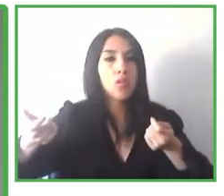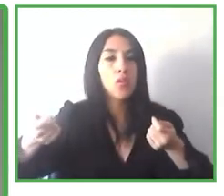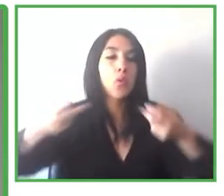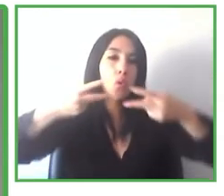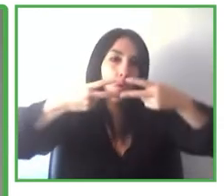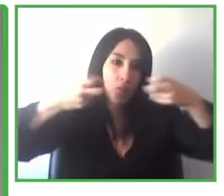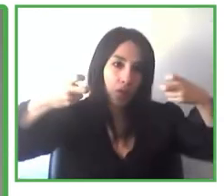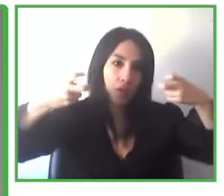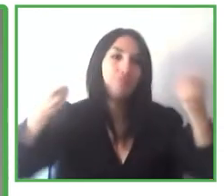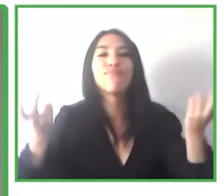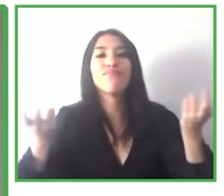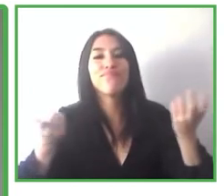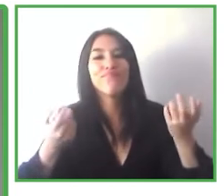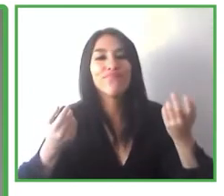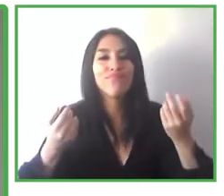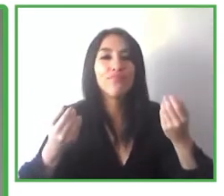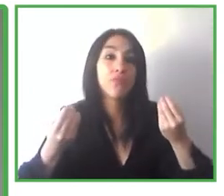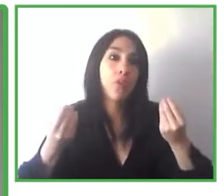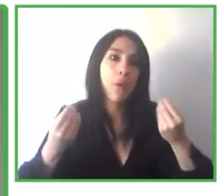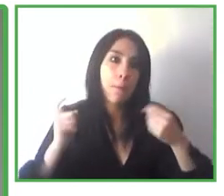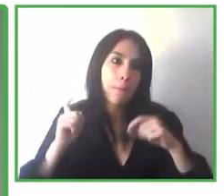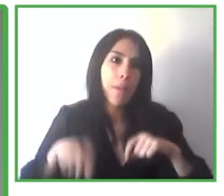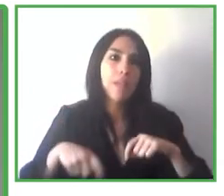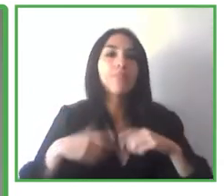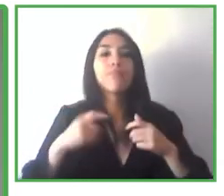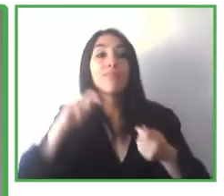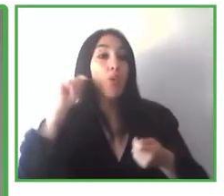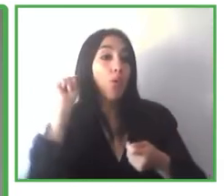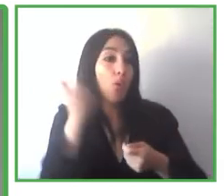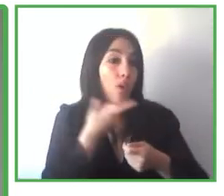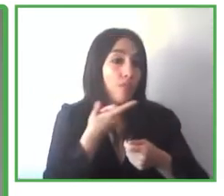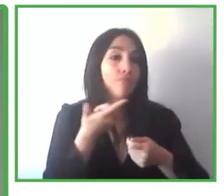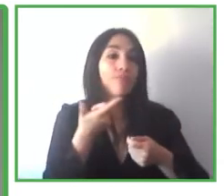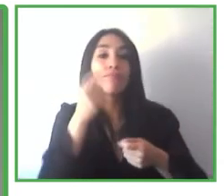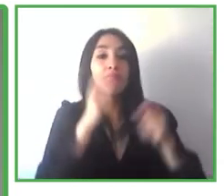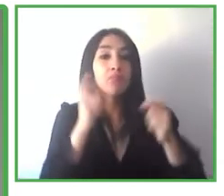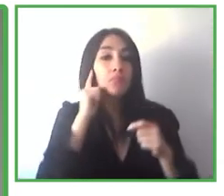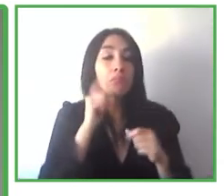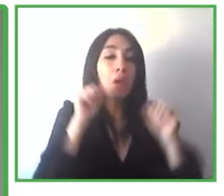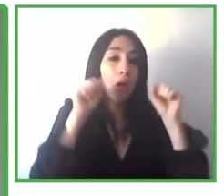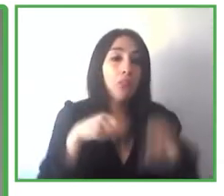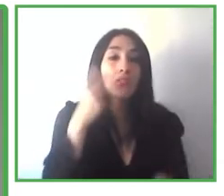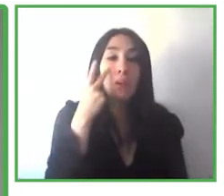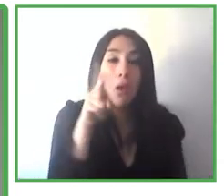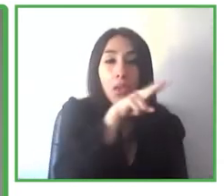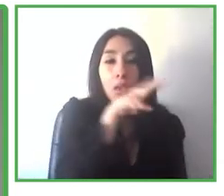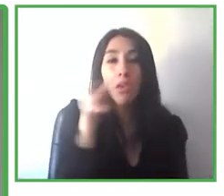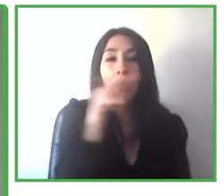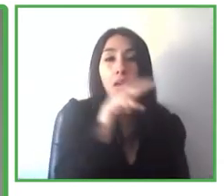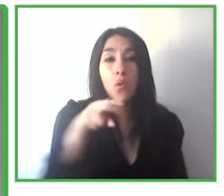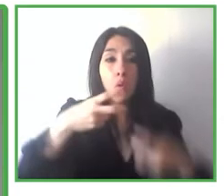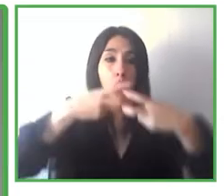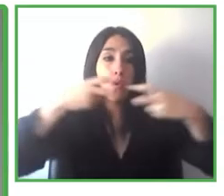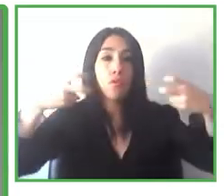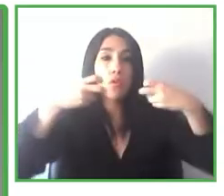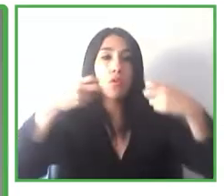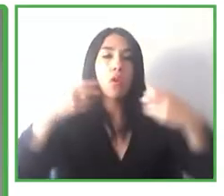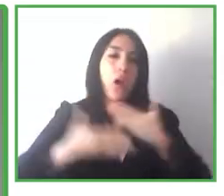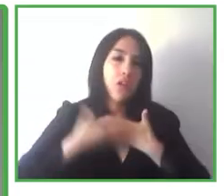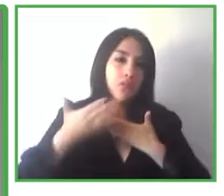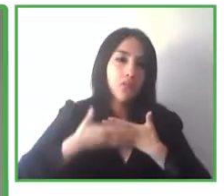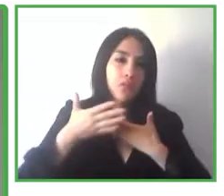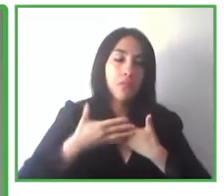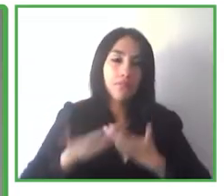también para que todas las personas sordas o cualquier persona, realmente se pueda beneficiar de ello, pero para personas sordas, pues esto es clave, pero